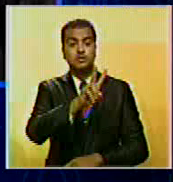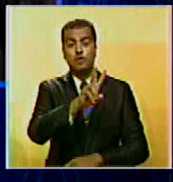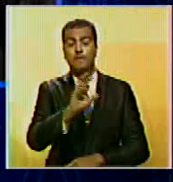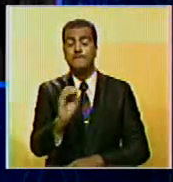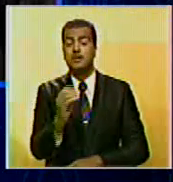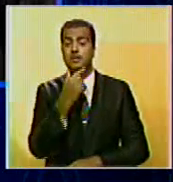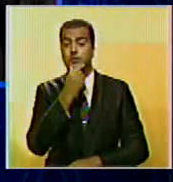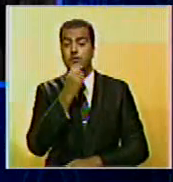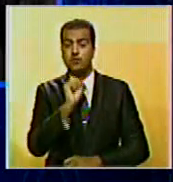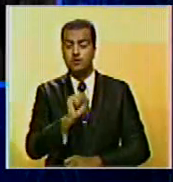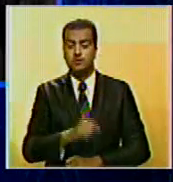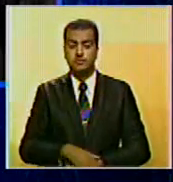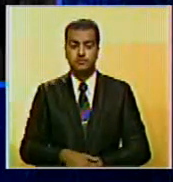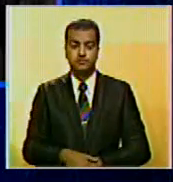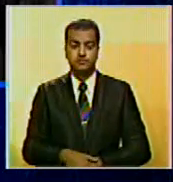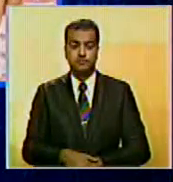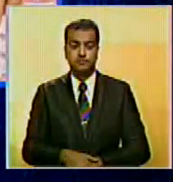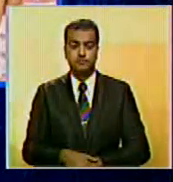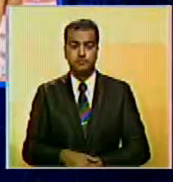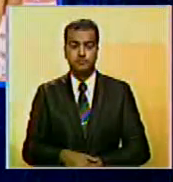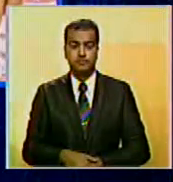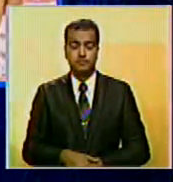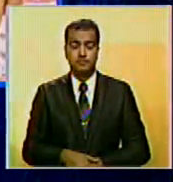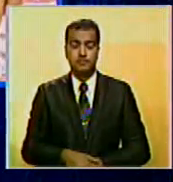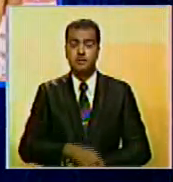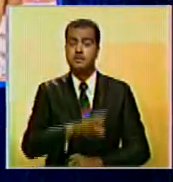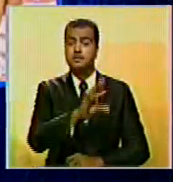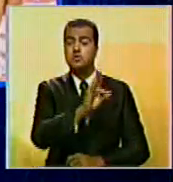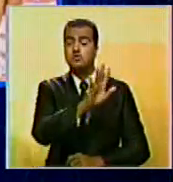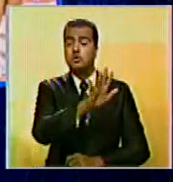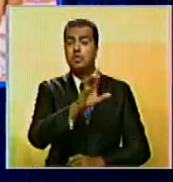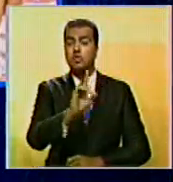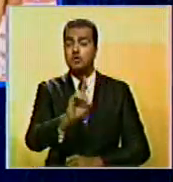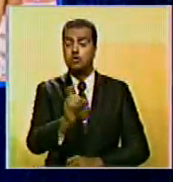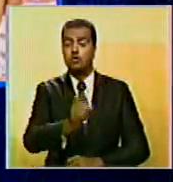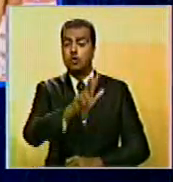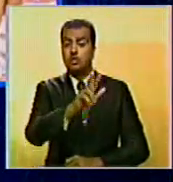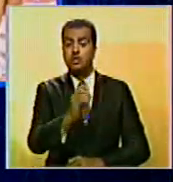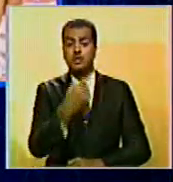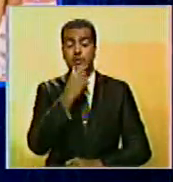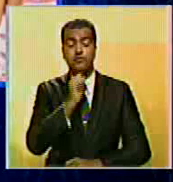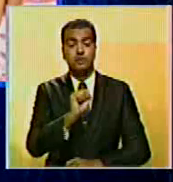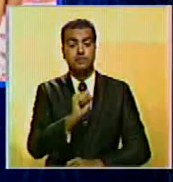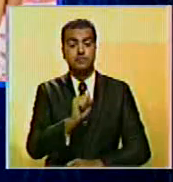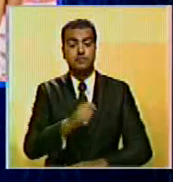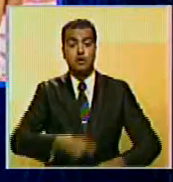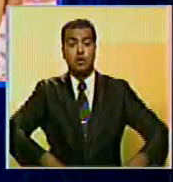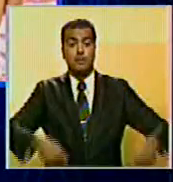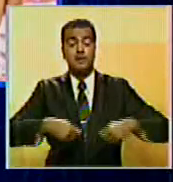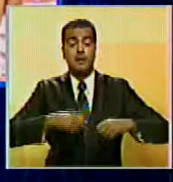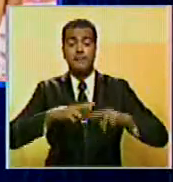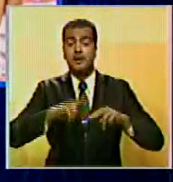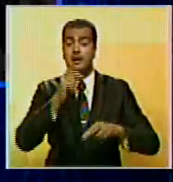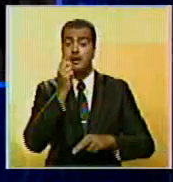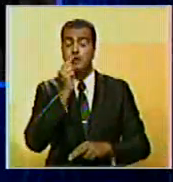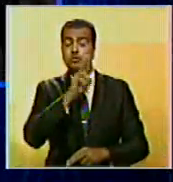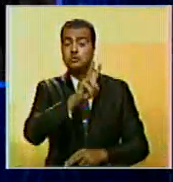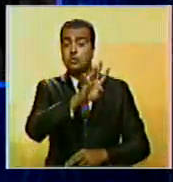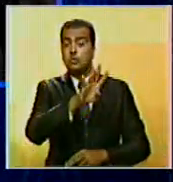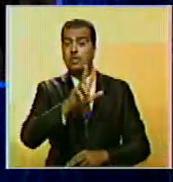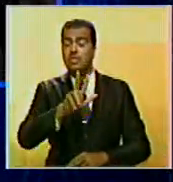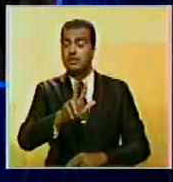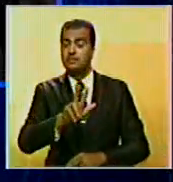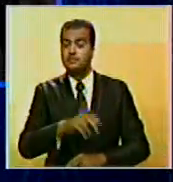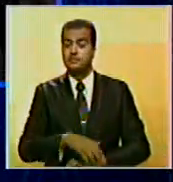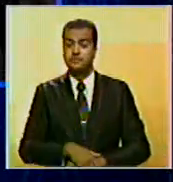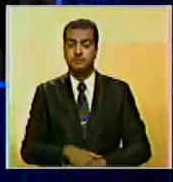,67 bolívares y las de 100 piezas 751,30 bolívares. Los pañales de 10 unidades valdrán 243